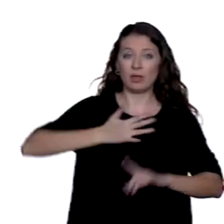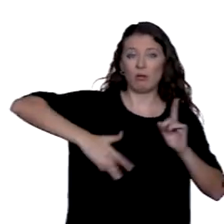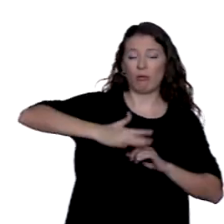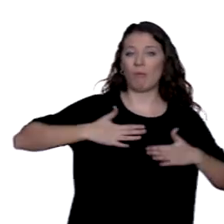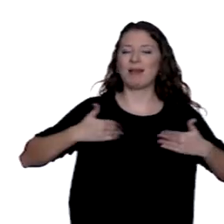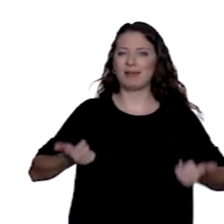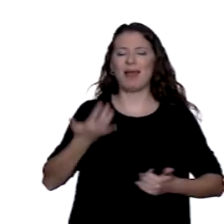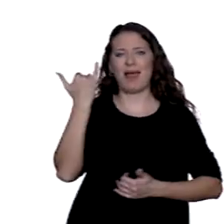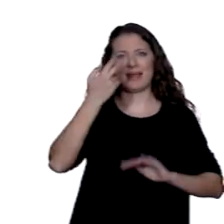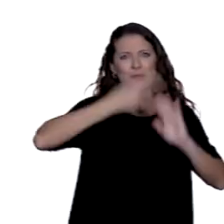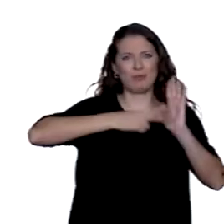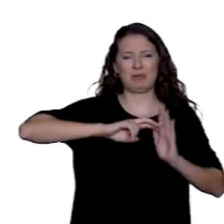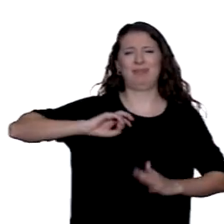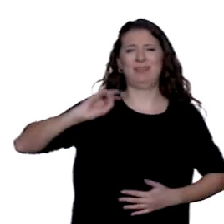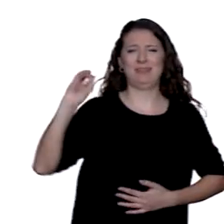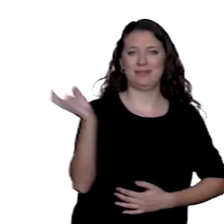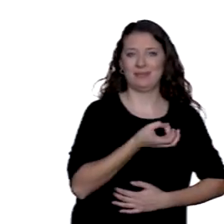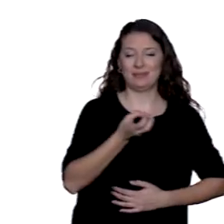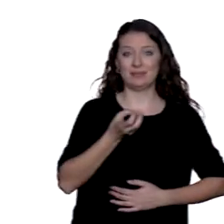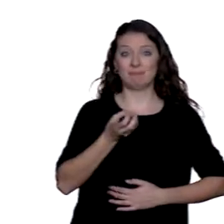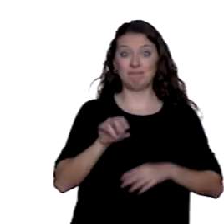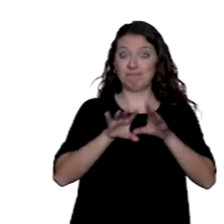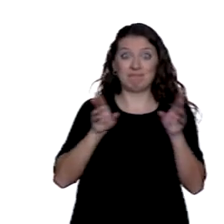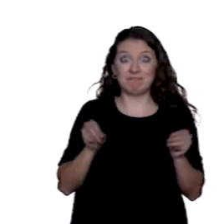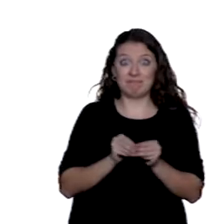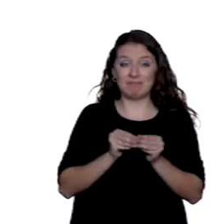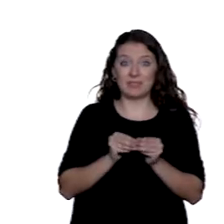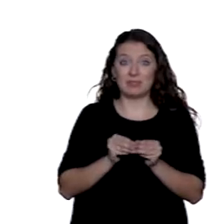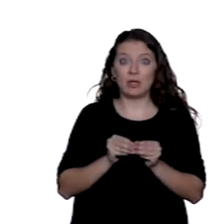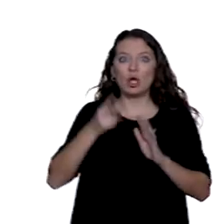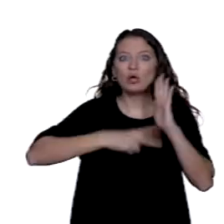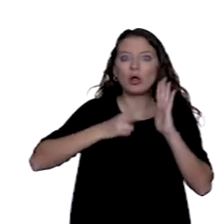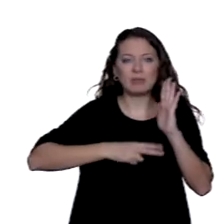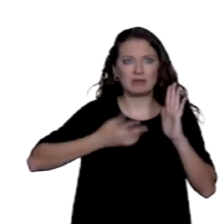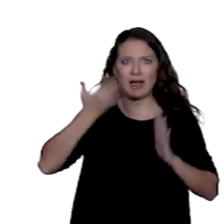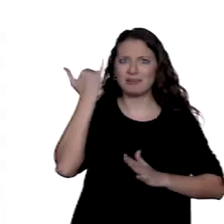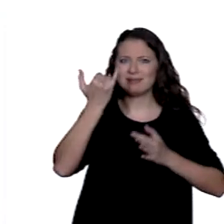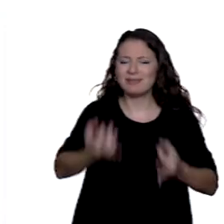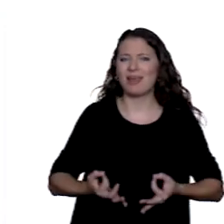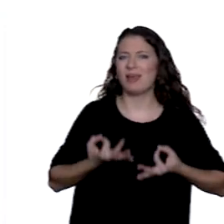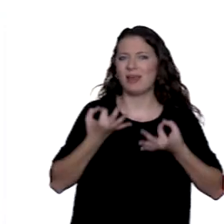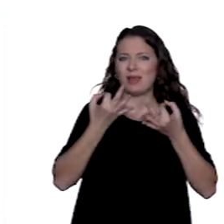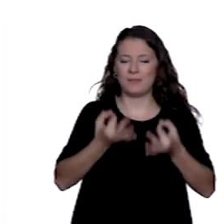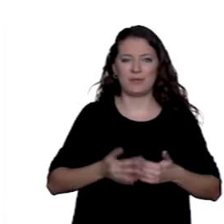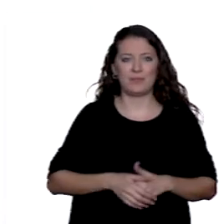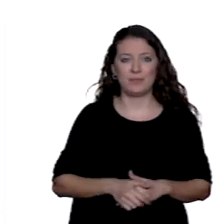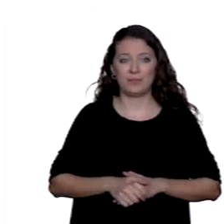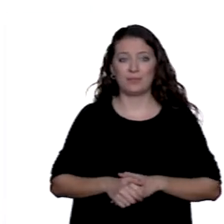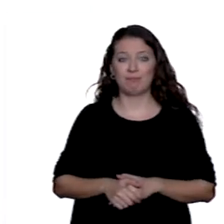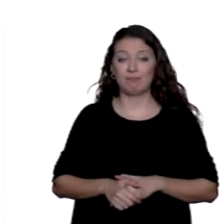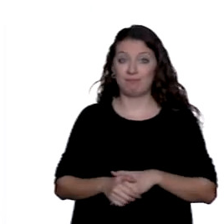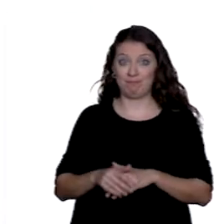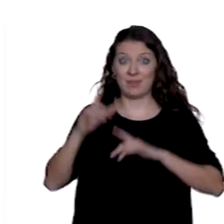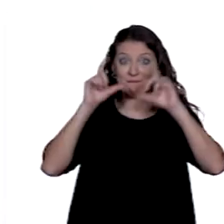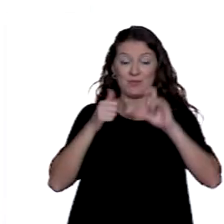y, en definitiva, las normas nos acompañan desde que nacemos hasta que morimos. En la foto se puede ver